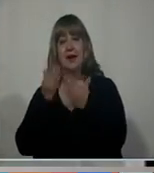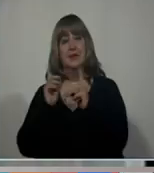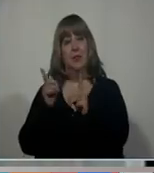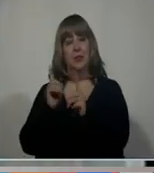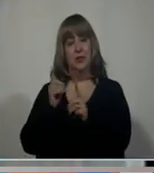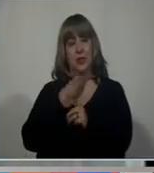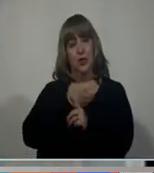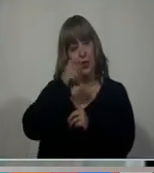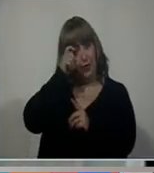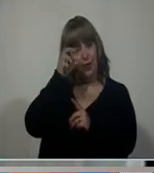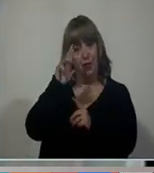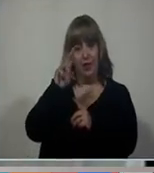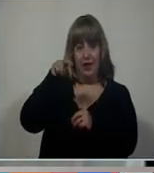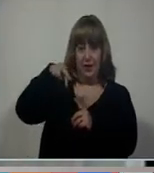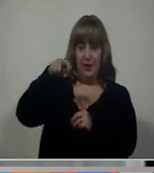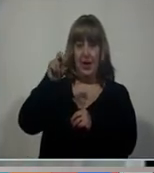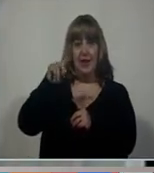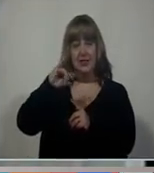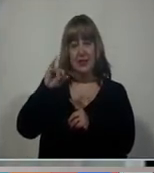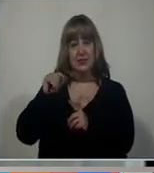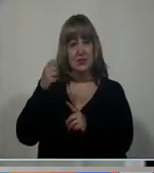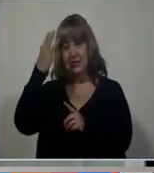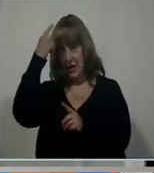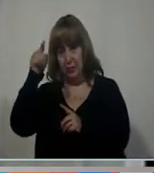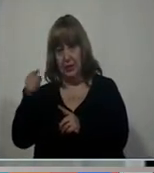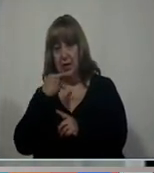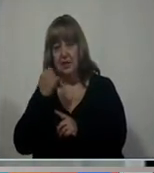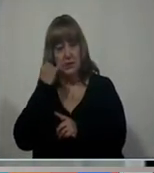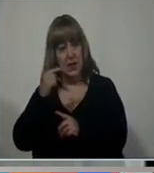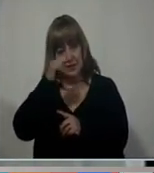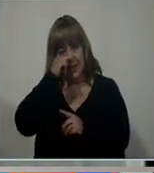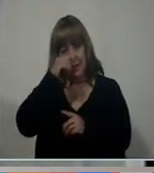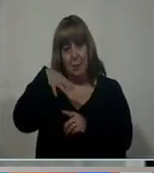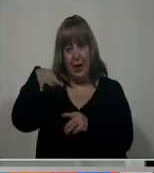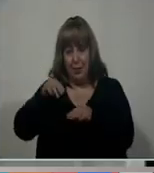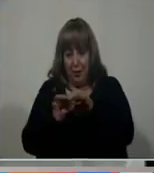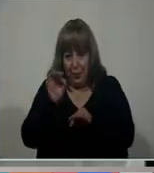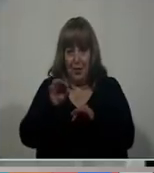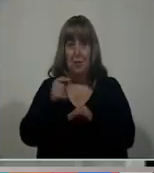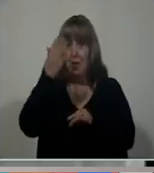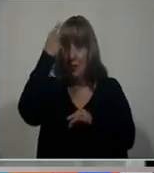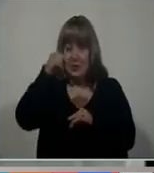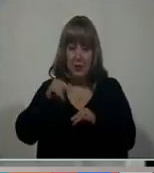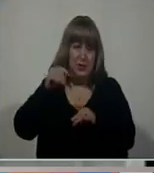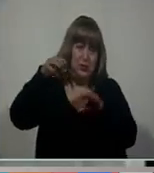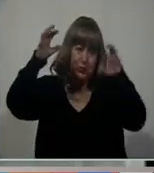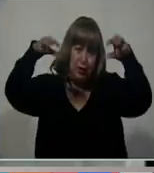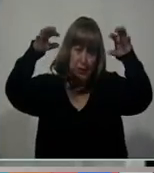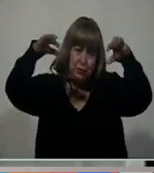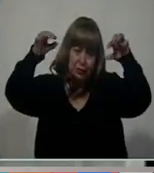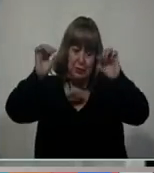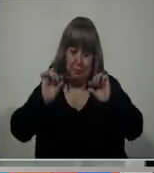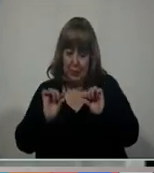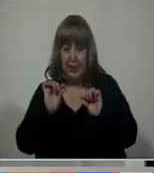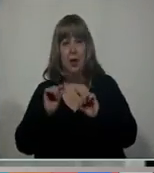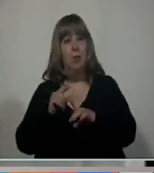San Martín nos manda esta información, 7 milímetros hasta ahora, ahí en la zona de San Martín, lo cual no es poco. Pero